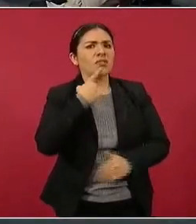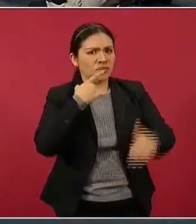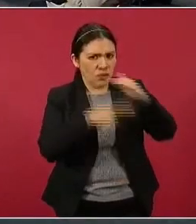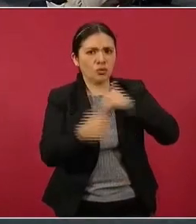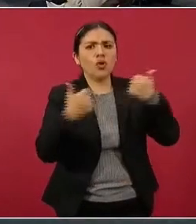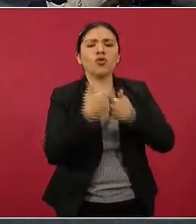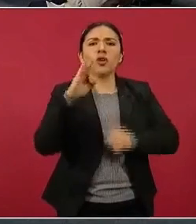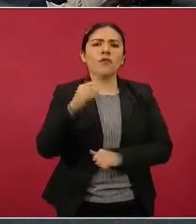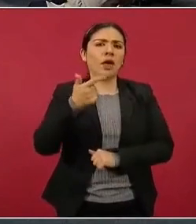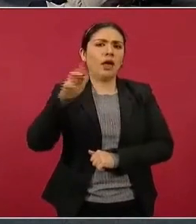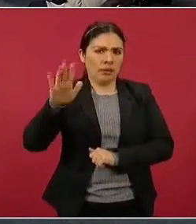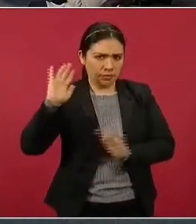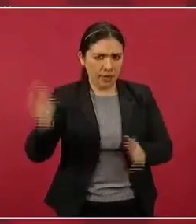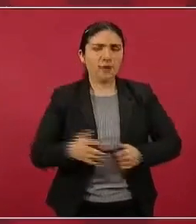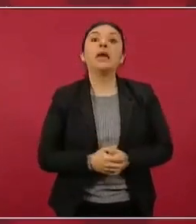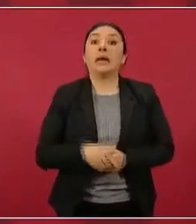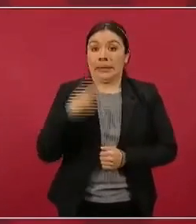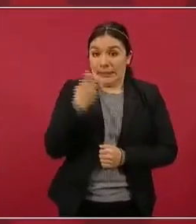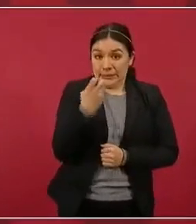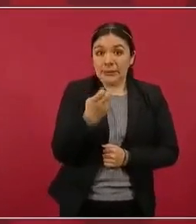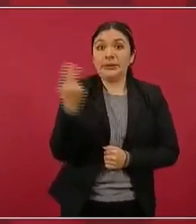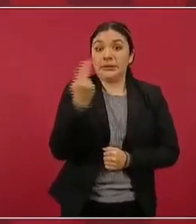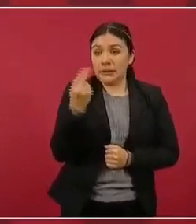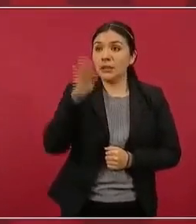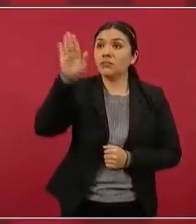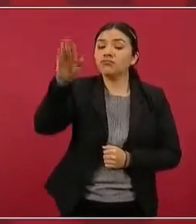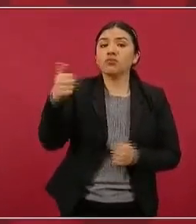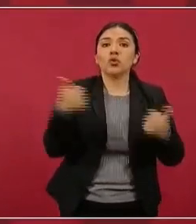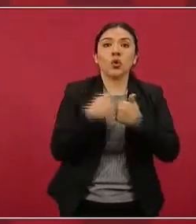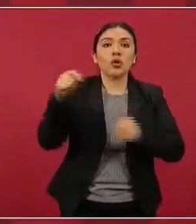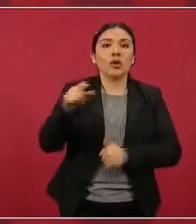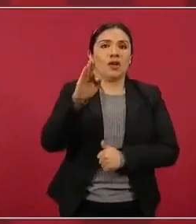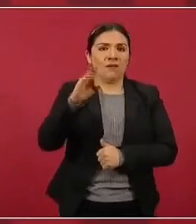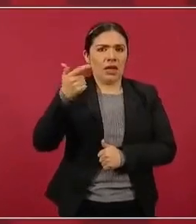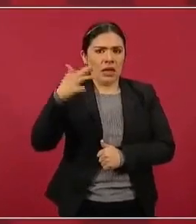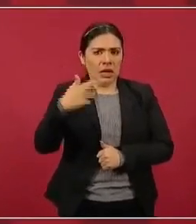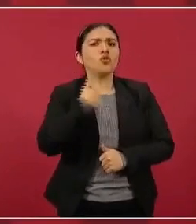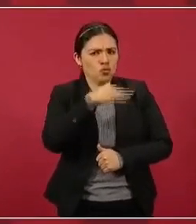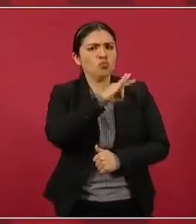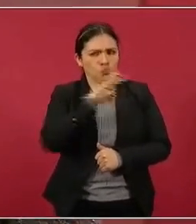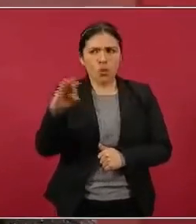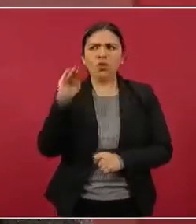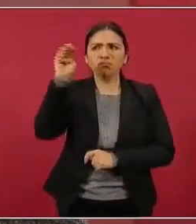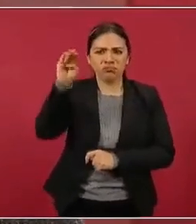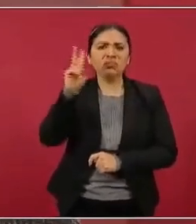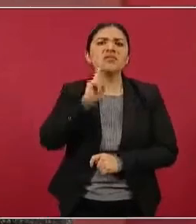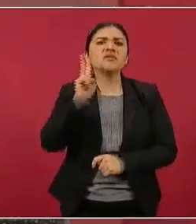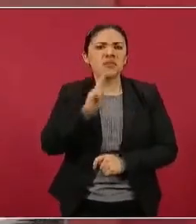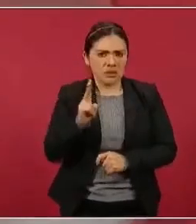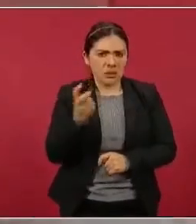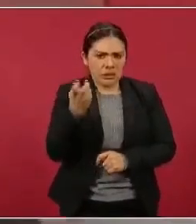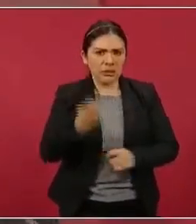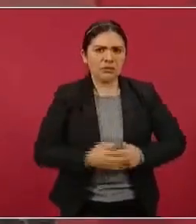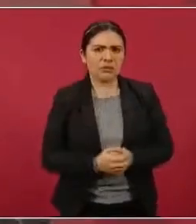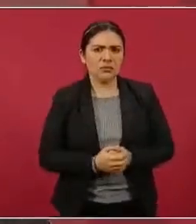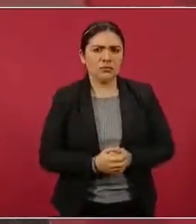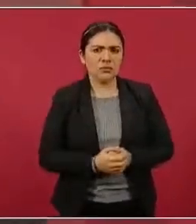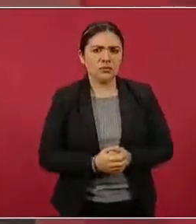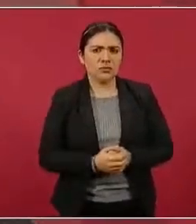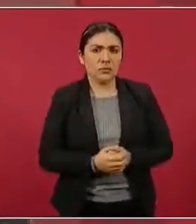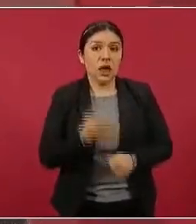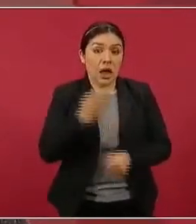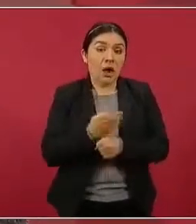fiscalía. pues eso, pedirle al fiscal, eso lo podemos hacer nosotros. O sea, ya nos está